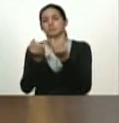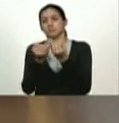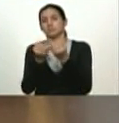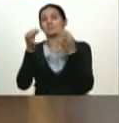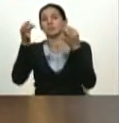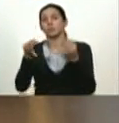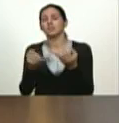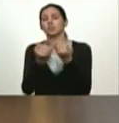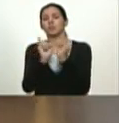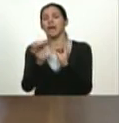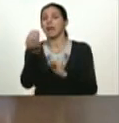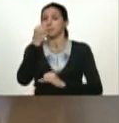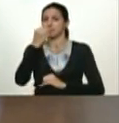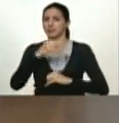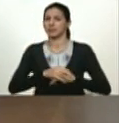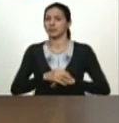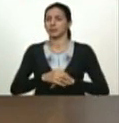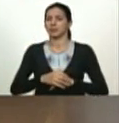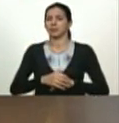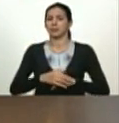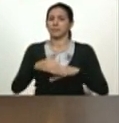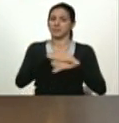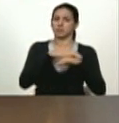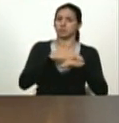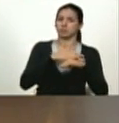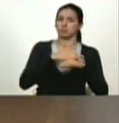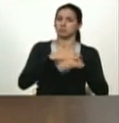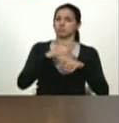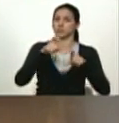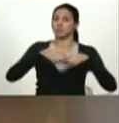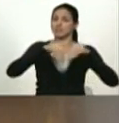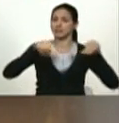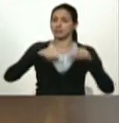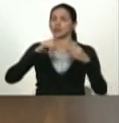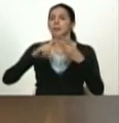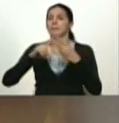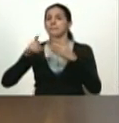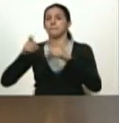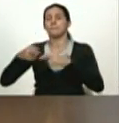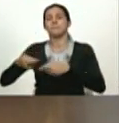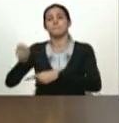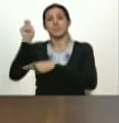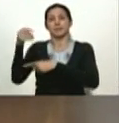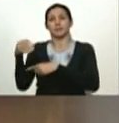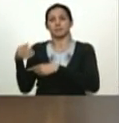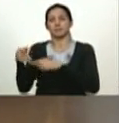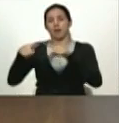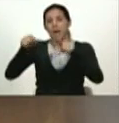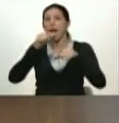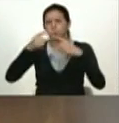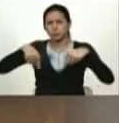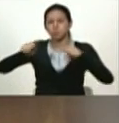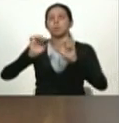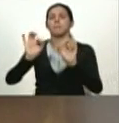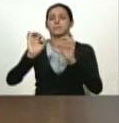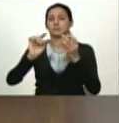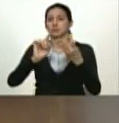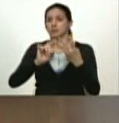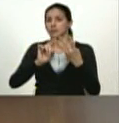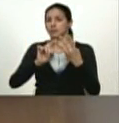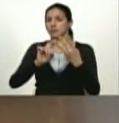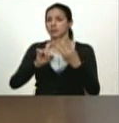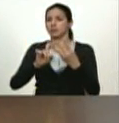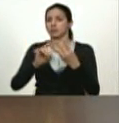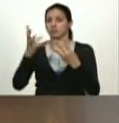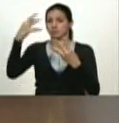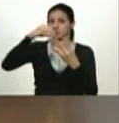un ministerio de producción agrícola y tierra un ministerio de pesca y acuicultura un equipo especial y el ministerio de